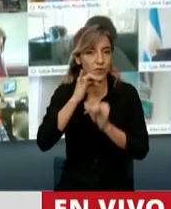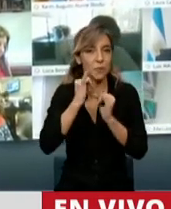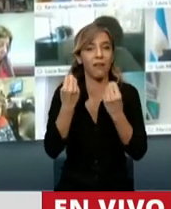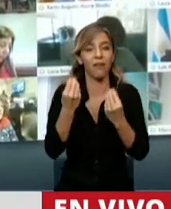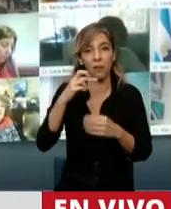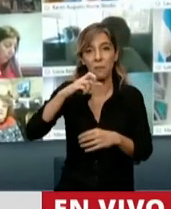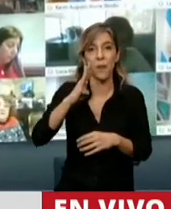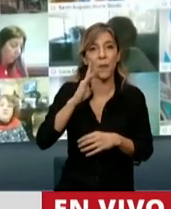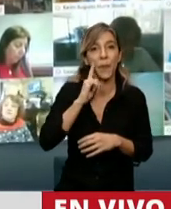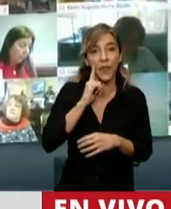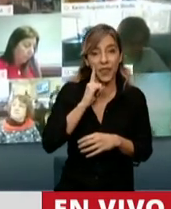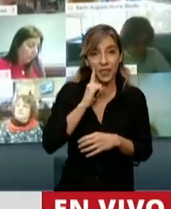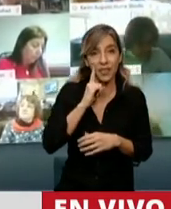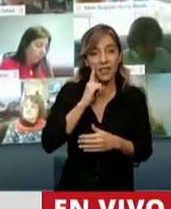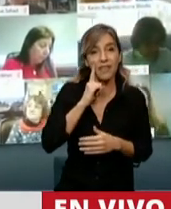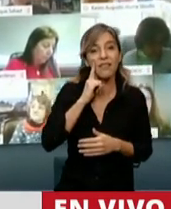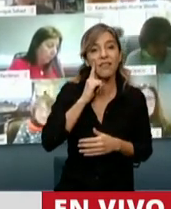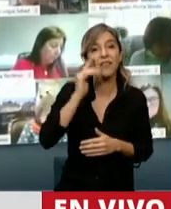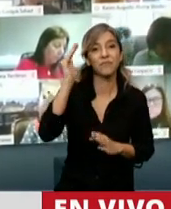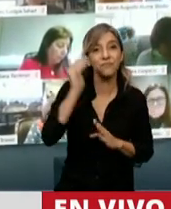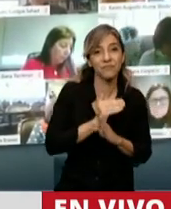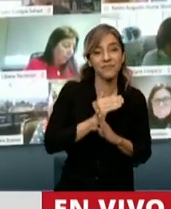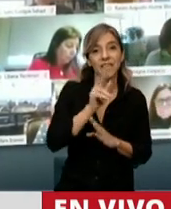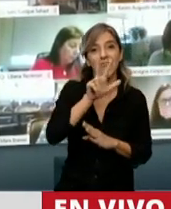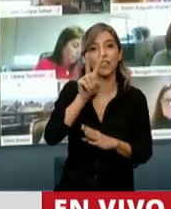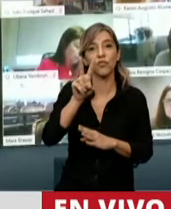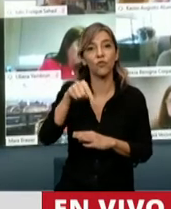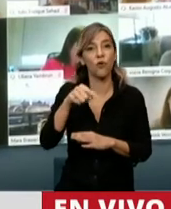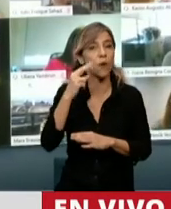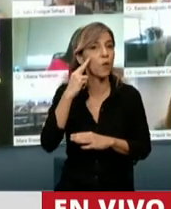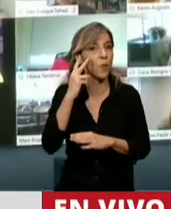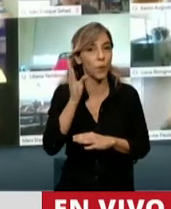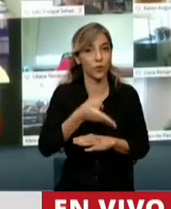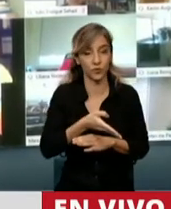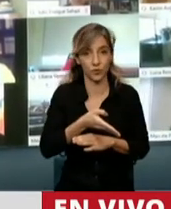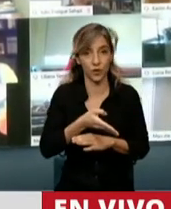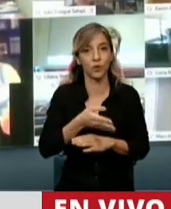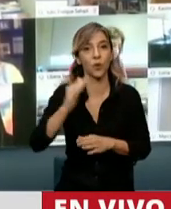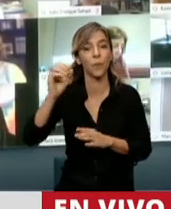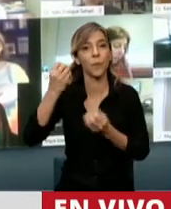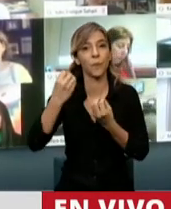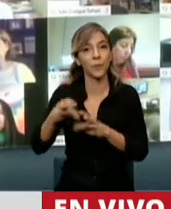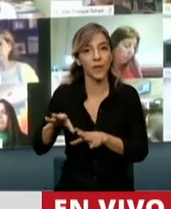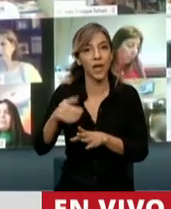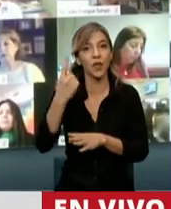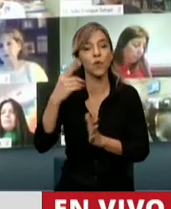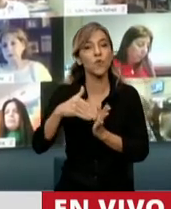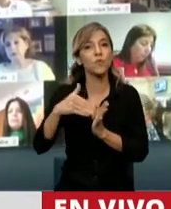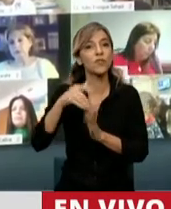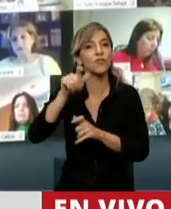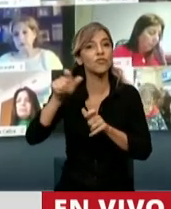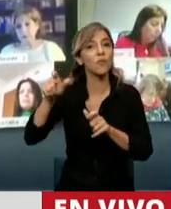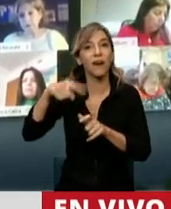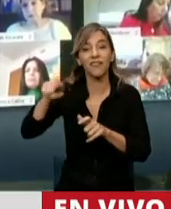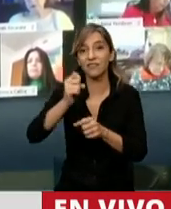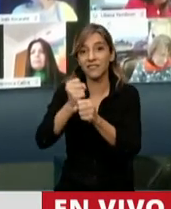se contrajo en un 32,9%, perdiendo 1.430.000 puestos de trabajo por